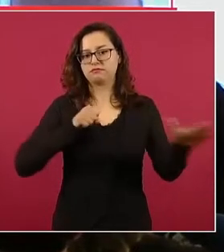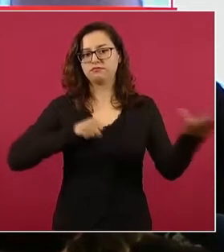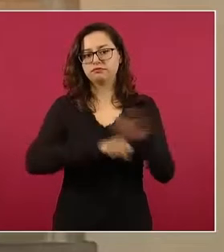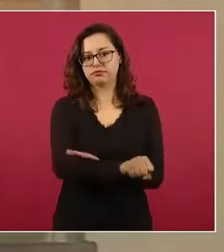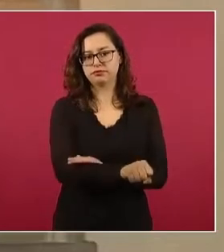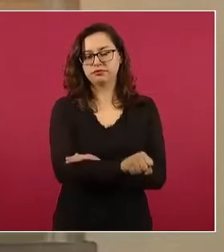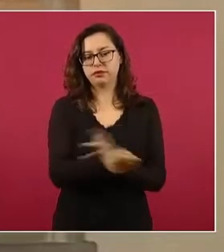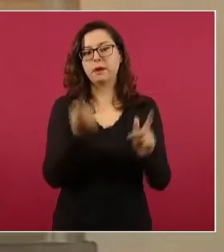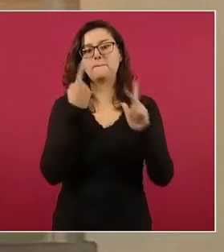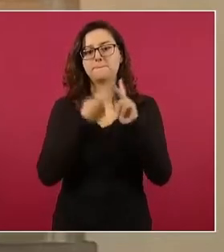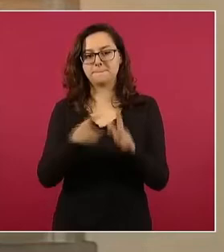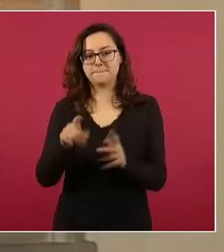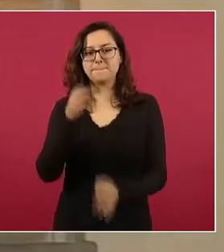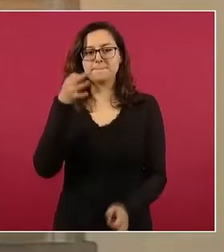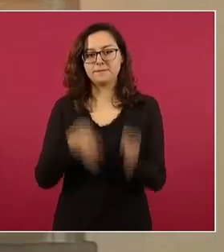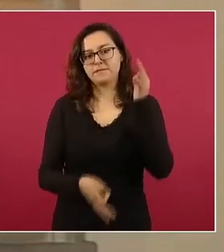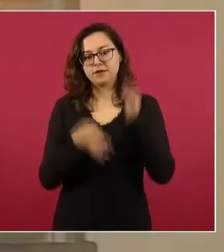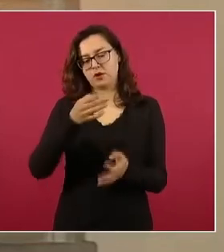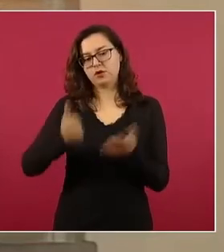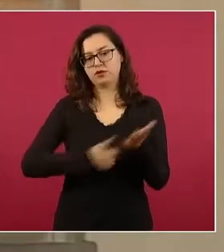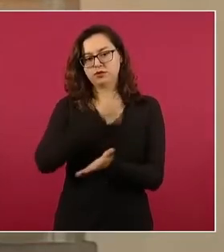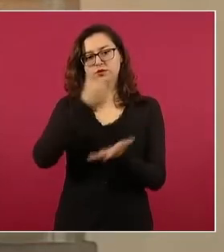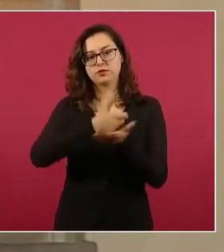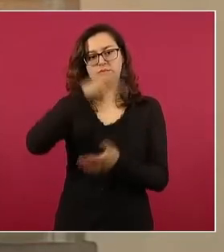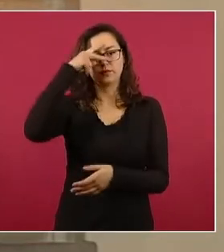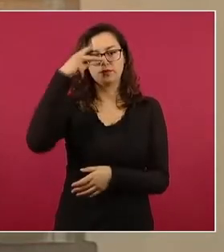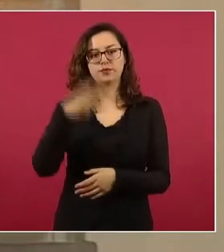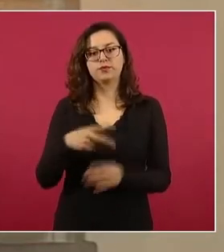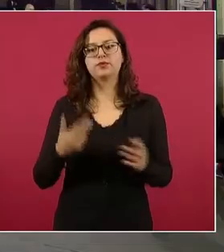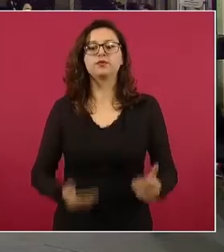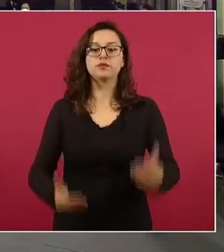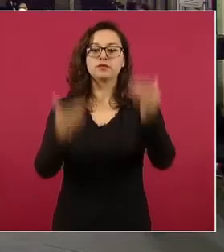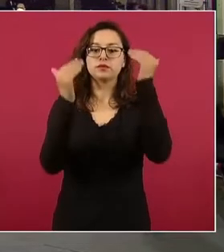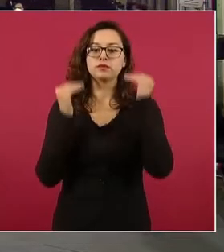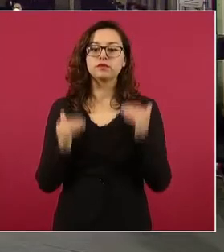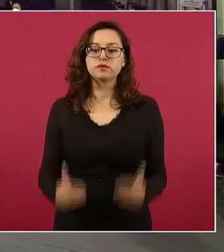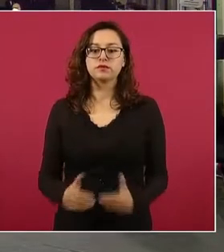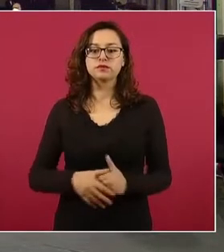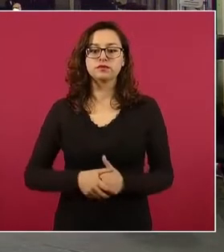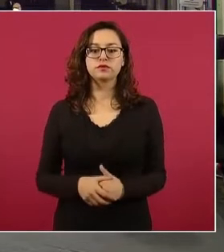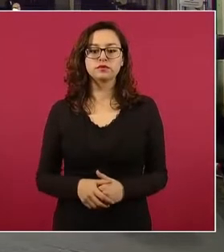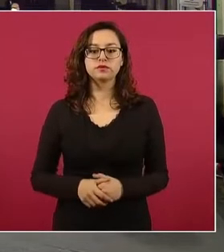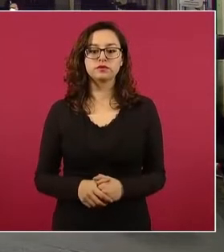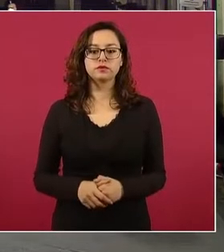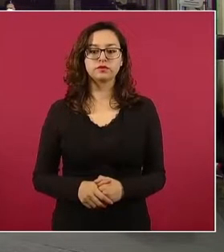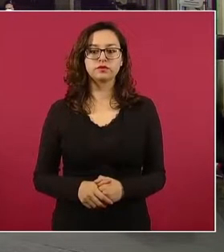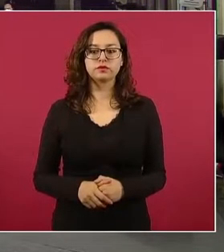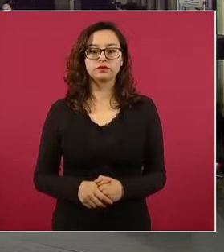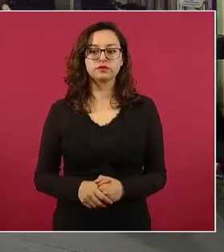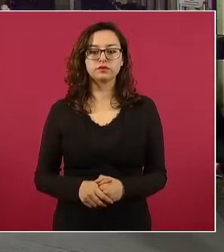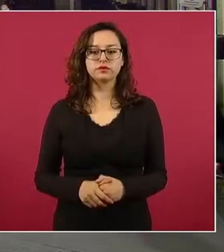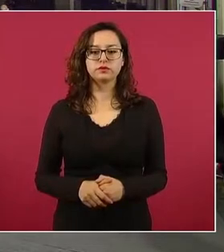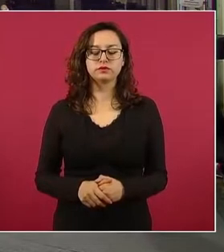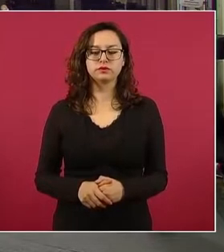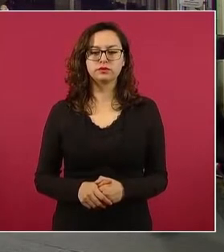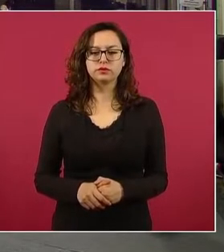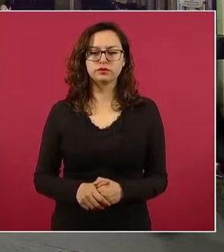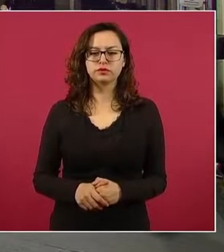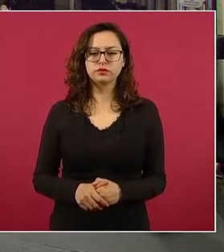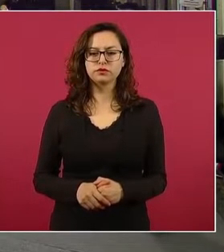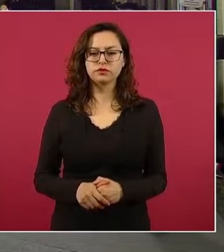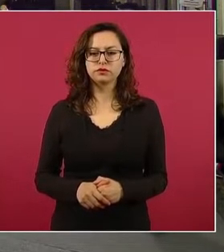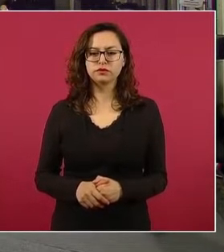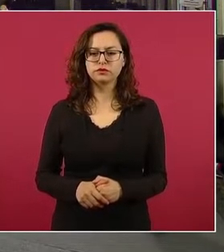Fiscalía General de Justicia de la Ciudad de México. Siguiente. También con relación al operativo de búsqueda